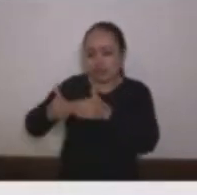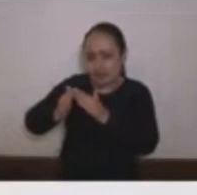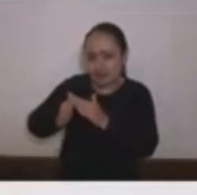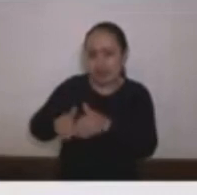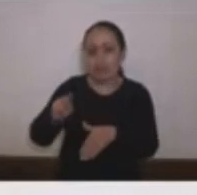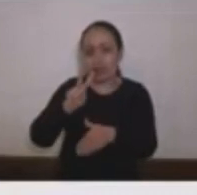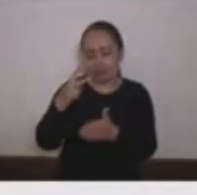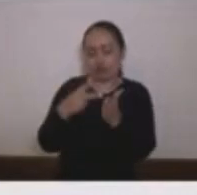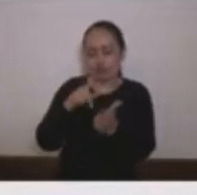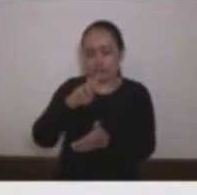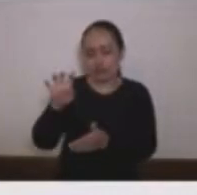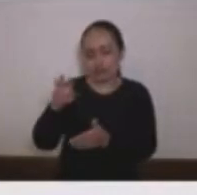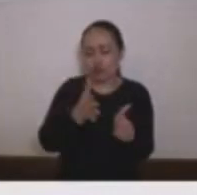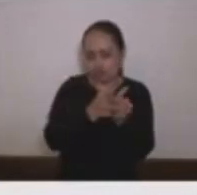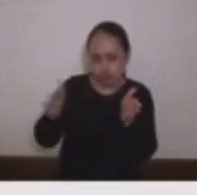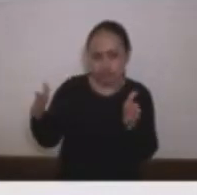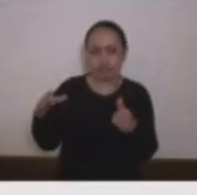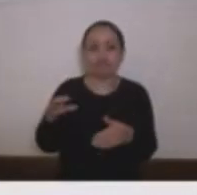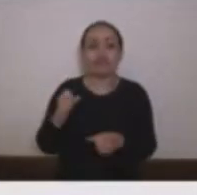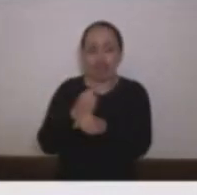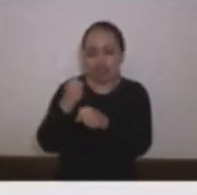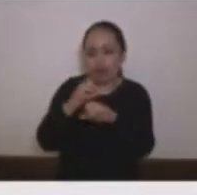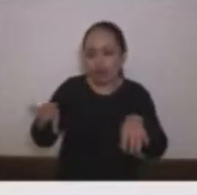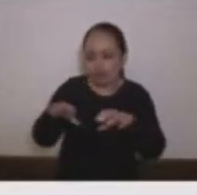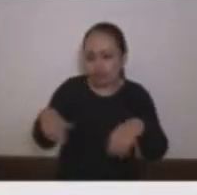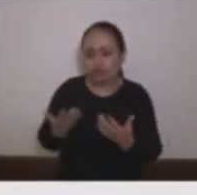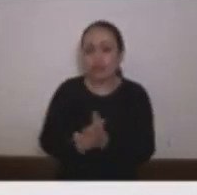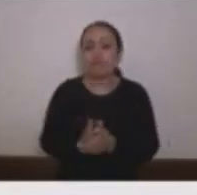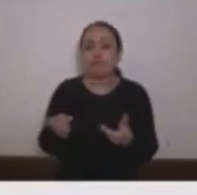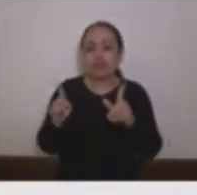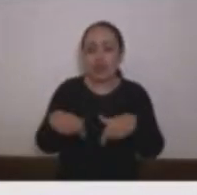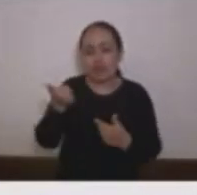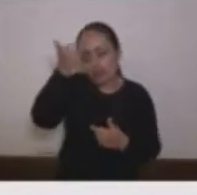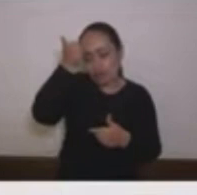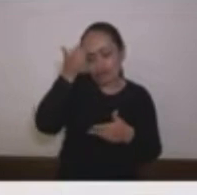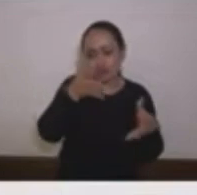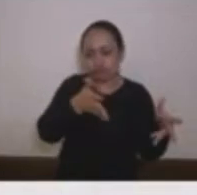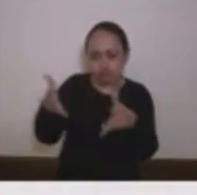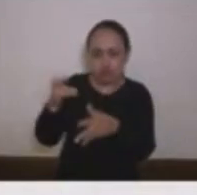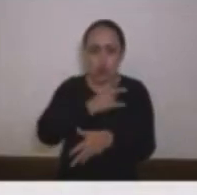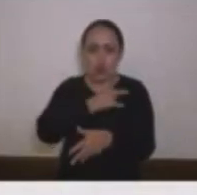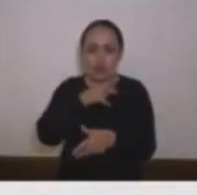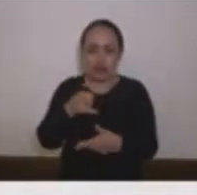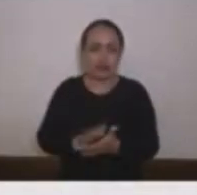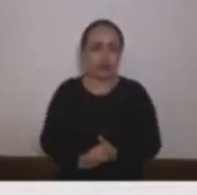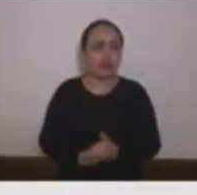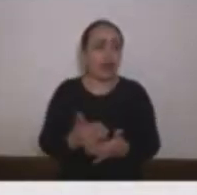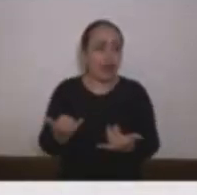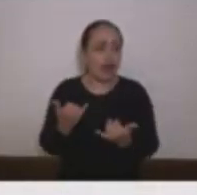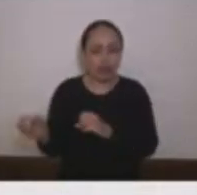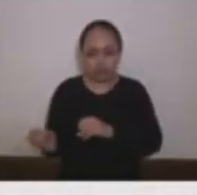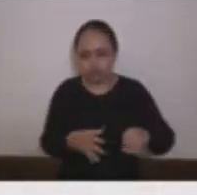además es funcionario de carrera administrativa de la Contraloría General de Medellín como profesional universitario grado 01 para aceptar el cargo de contralor municipal